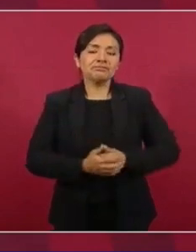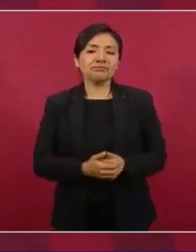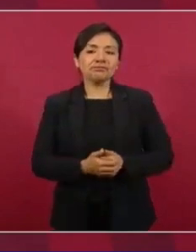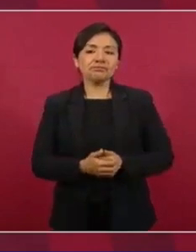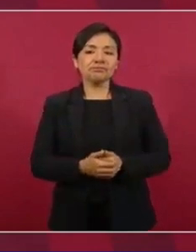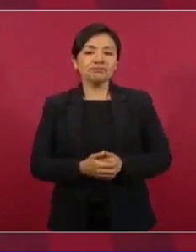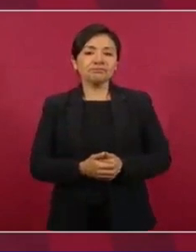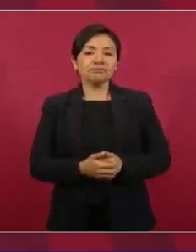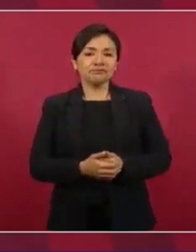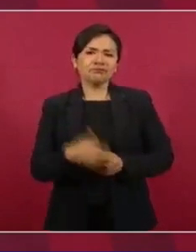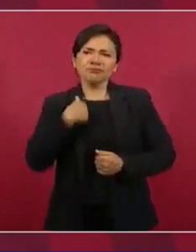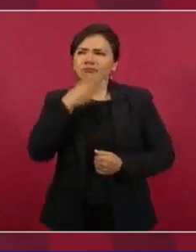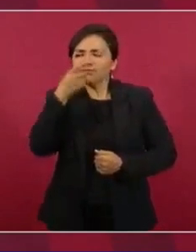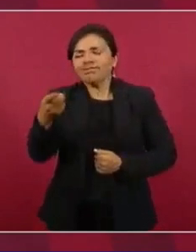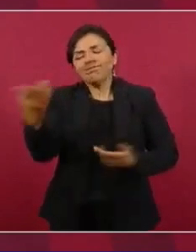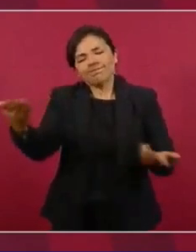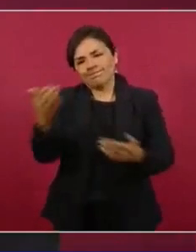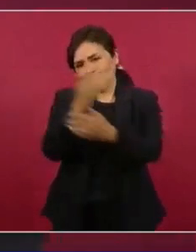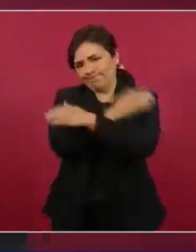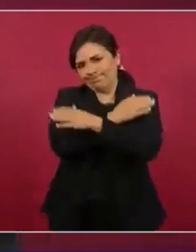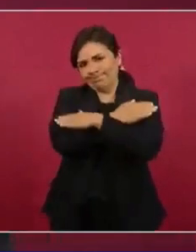Les mando un abrazo